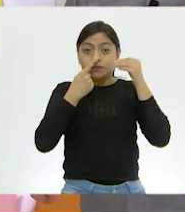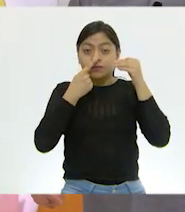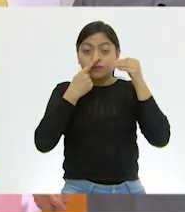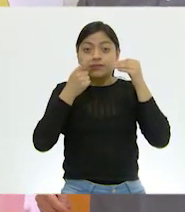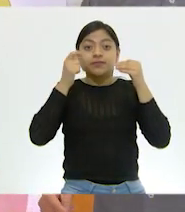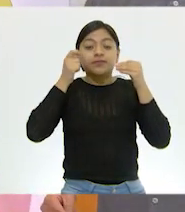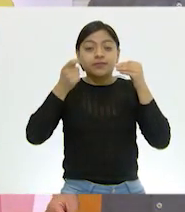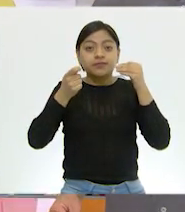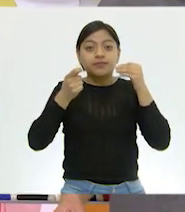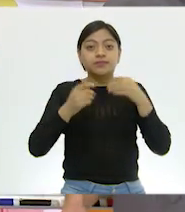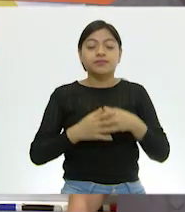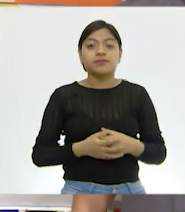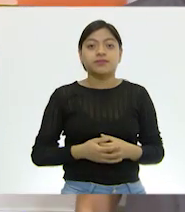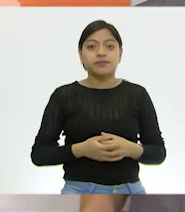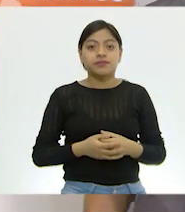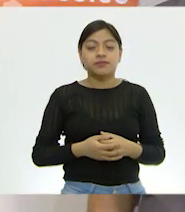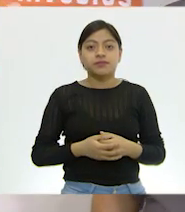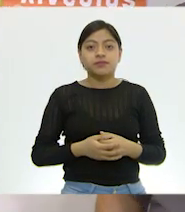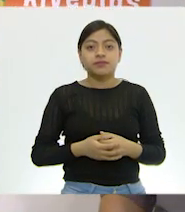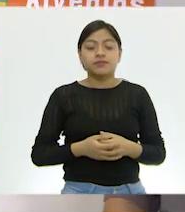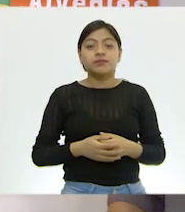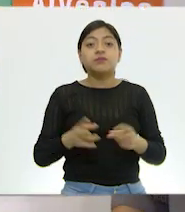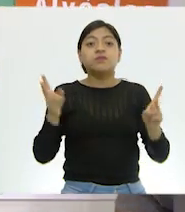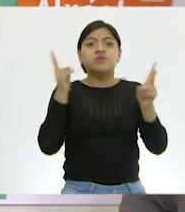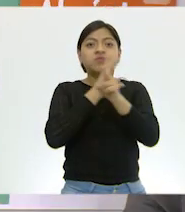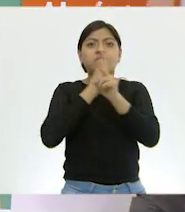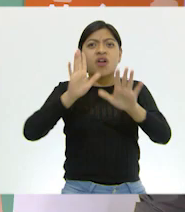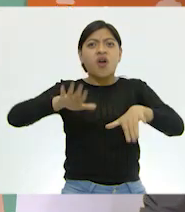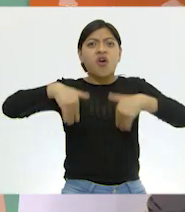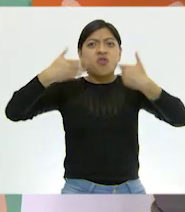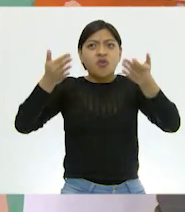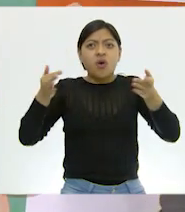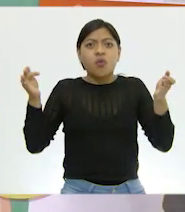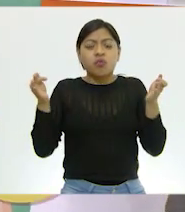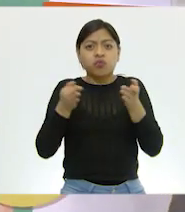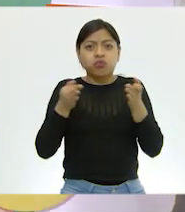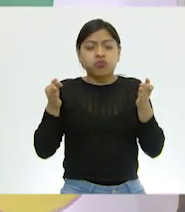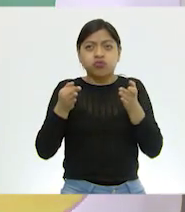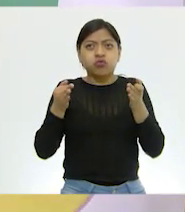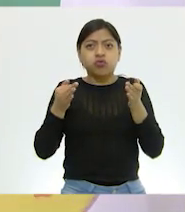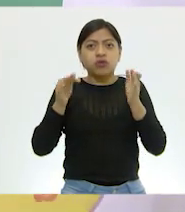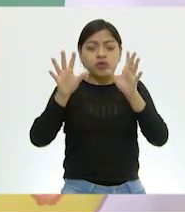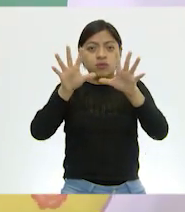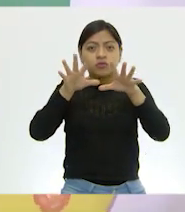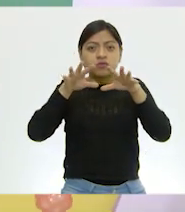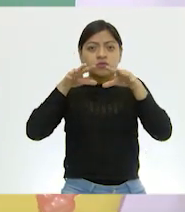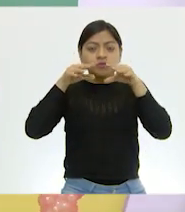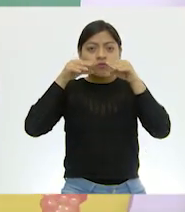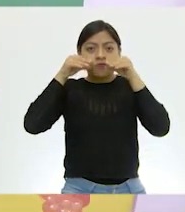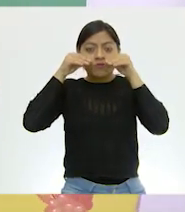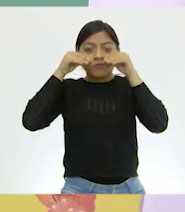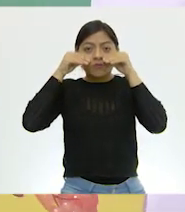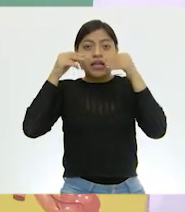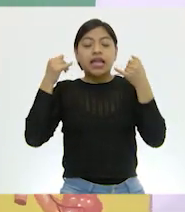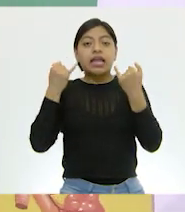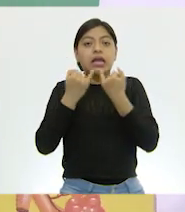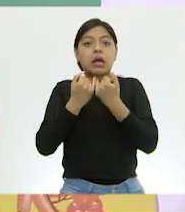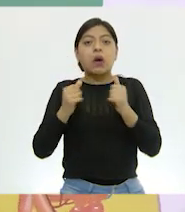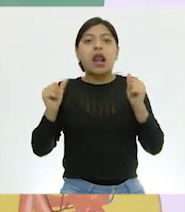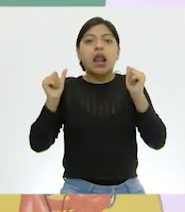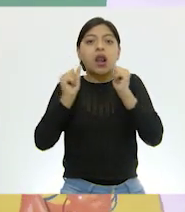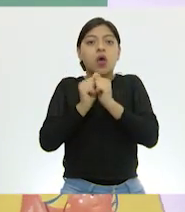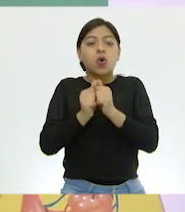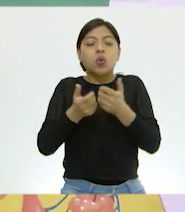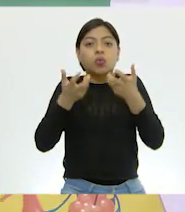filtra, se entibia el aire y también se humedece. ¿Sabías eso? Ah, no, la parte de donde se